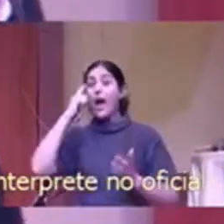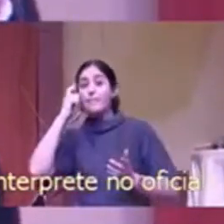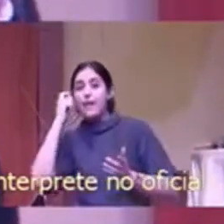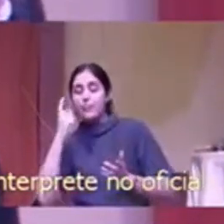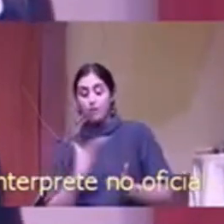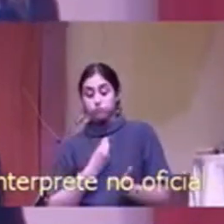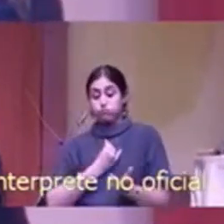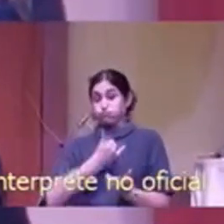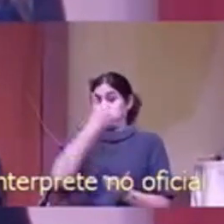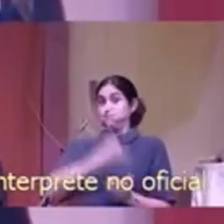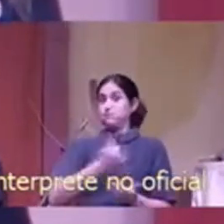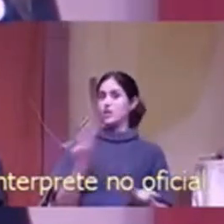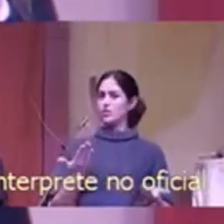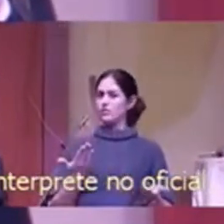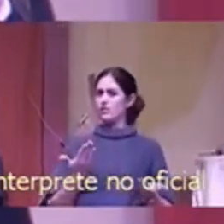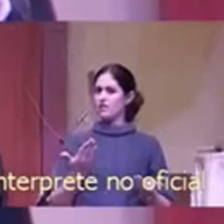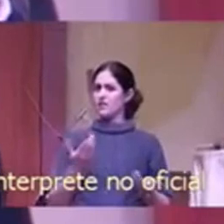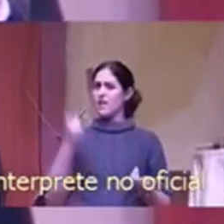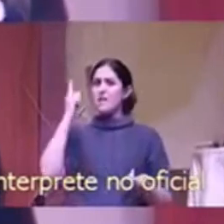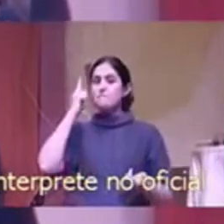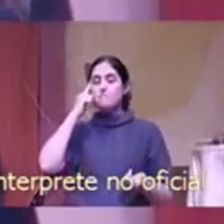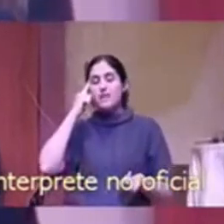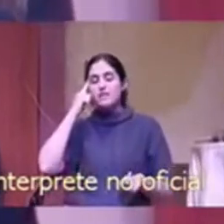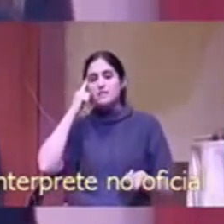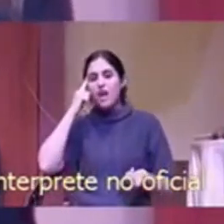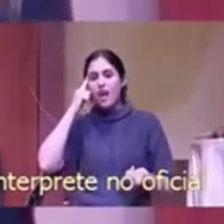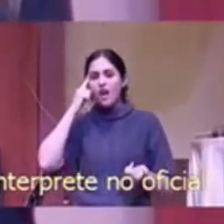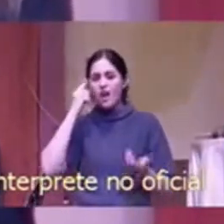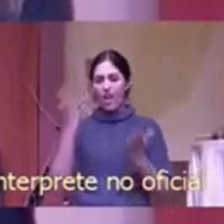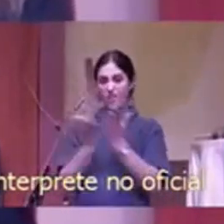muchas veces ven a la educación como el enemigo.